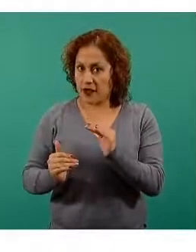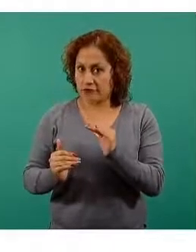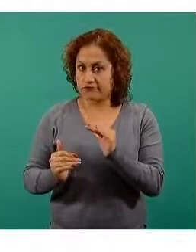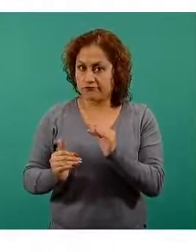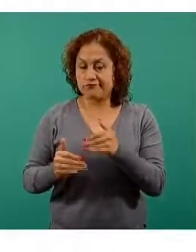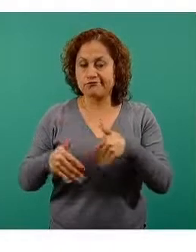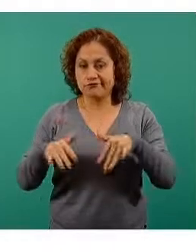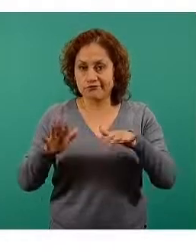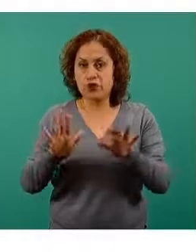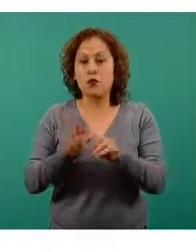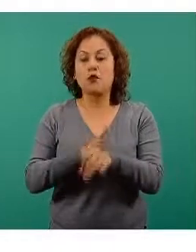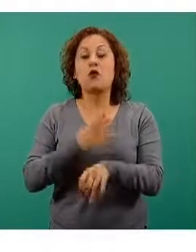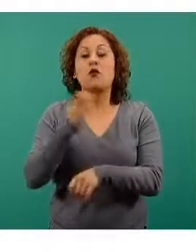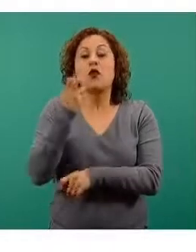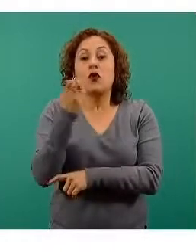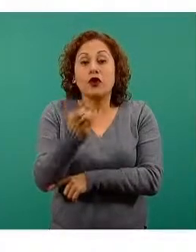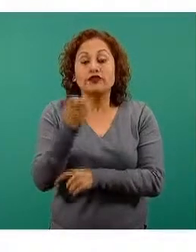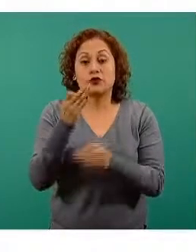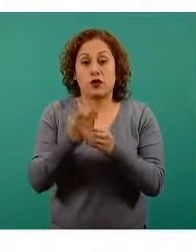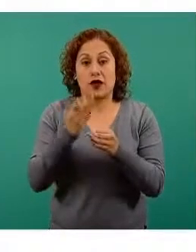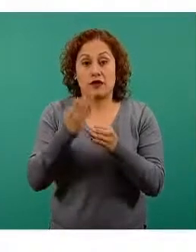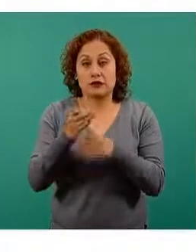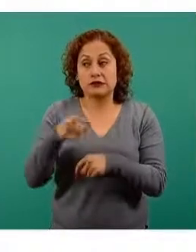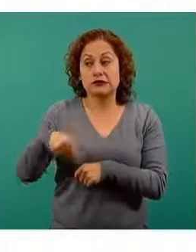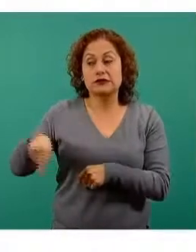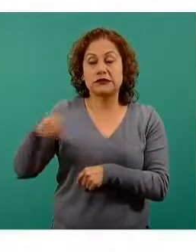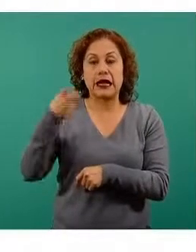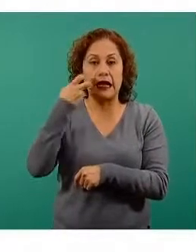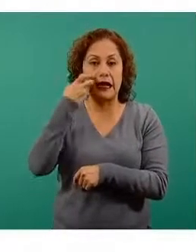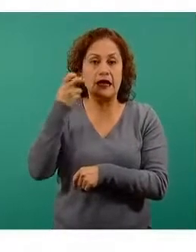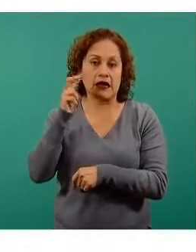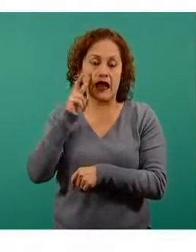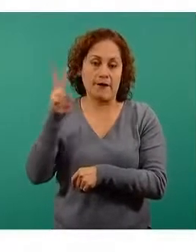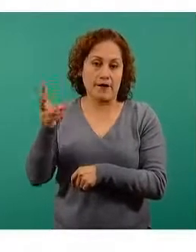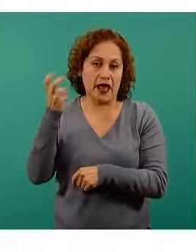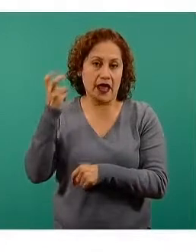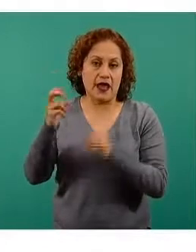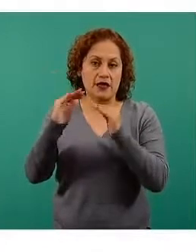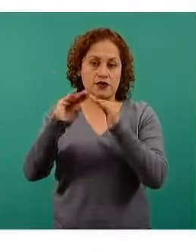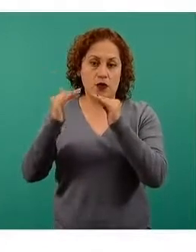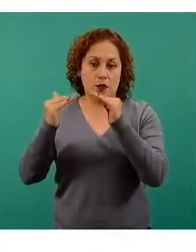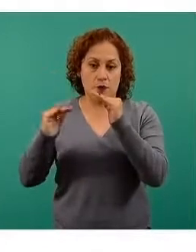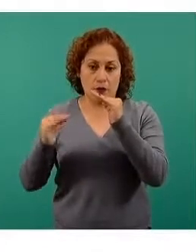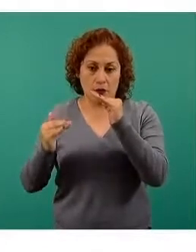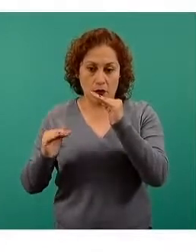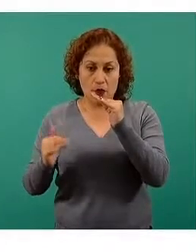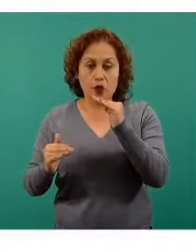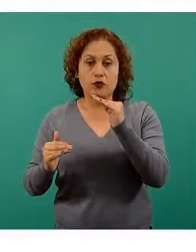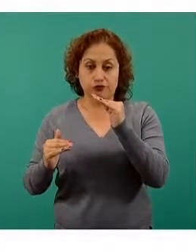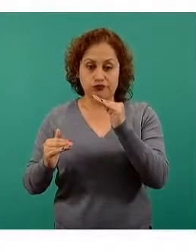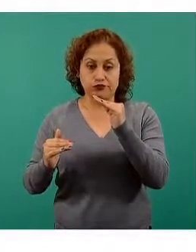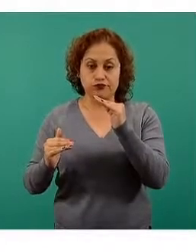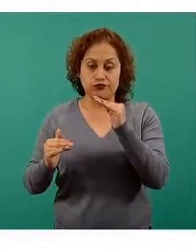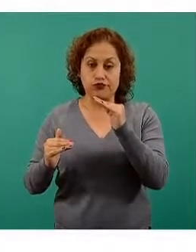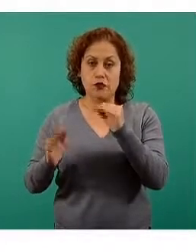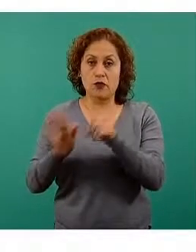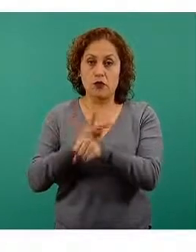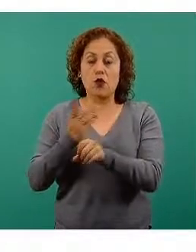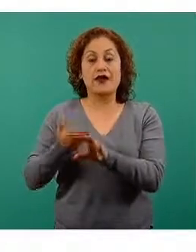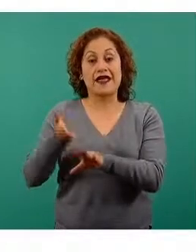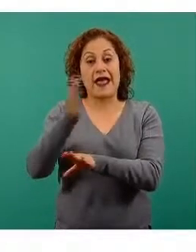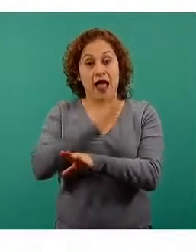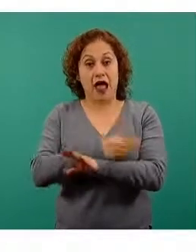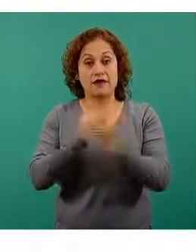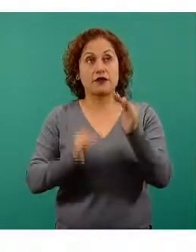más como una línea que va hasta el pico máximo que tuvimos en esta segunda ola y